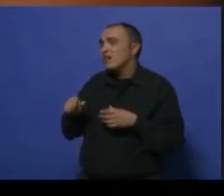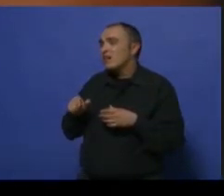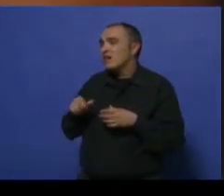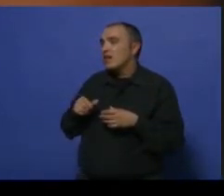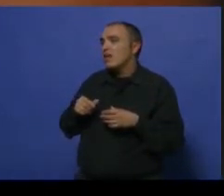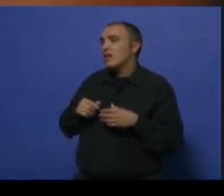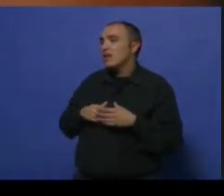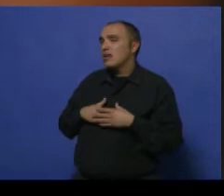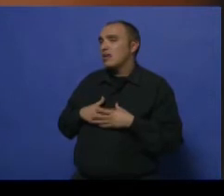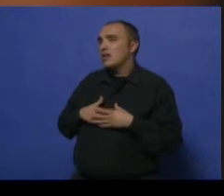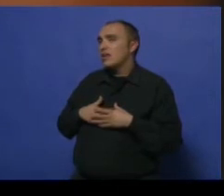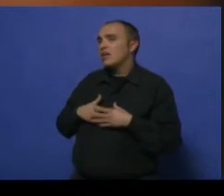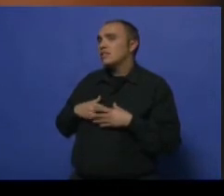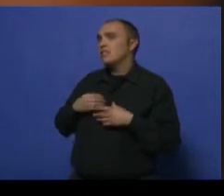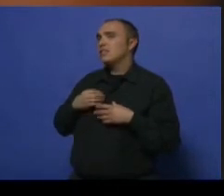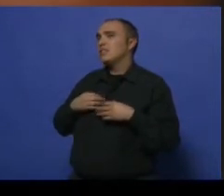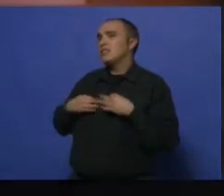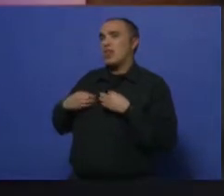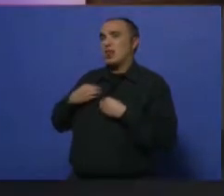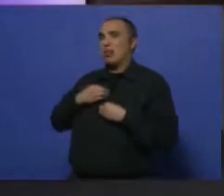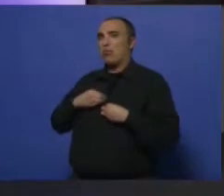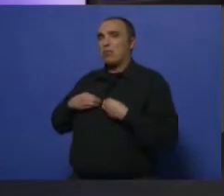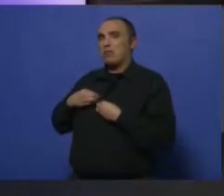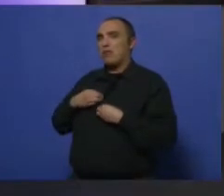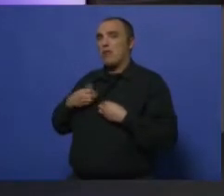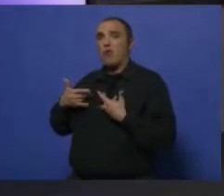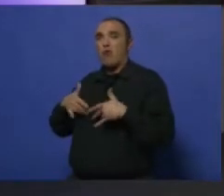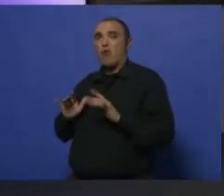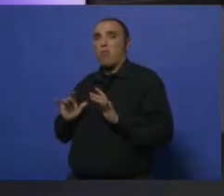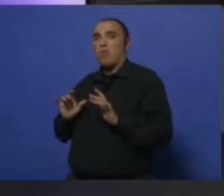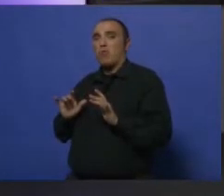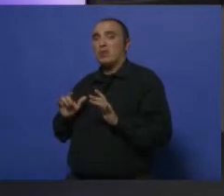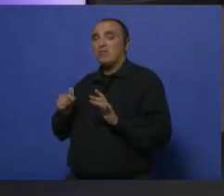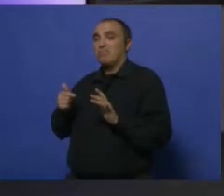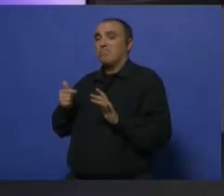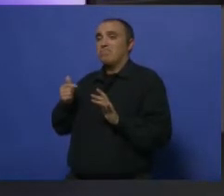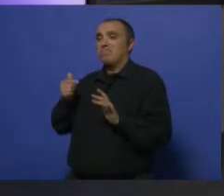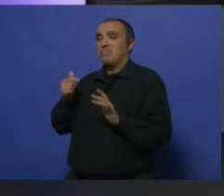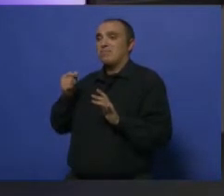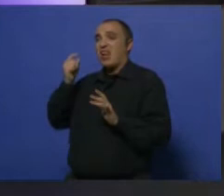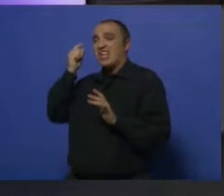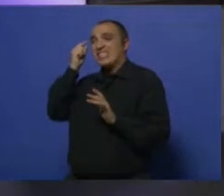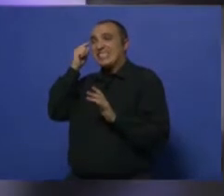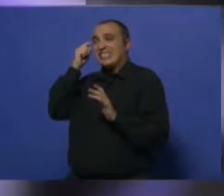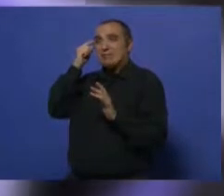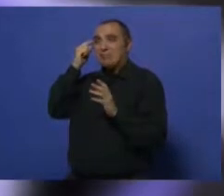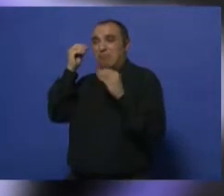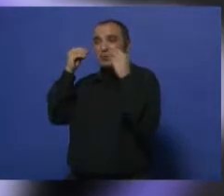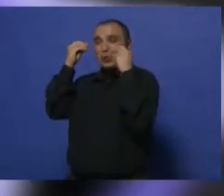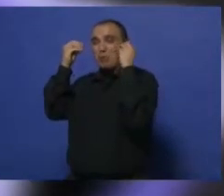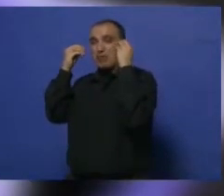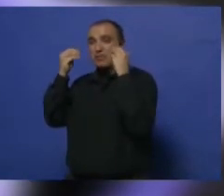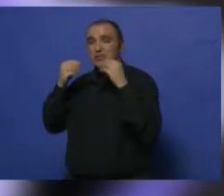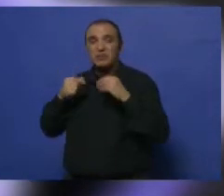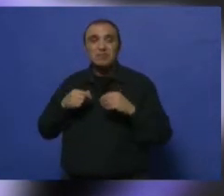genera cierta psicosis, doctora. en esta época, seguro que sí, está muy bien. Por eso, los casos que se complican son los que llegamos tarde al diagnóstico,